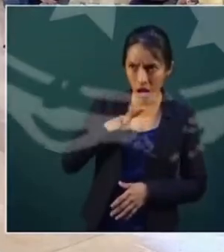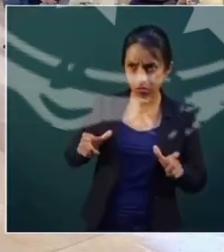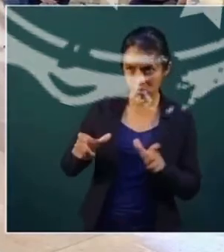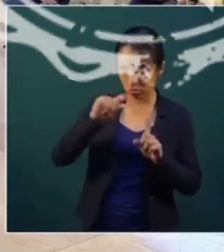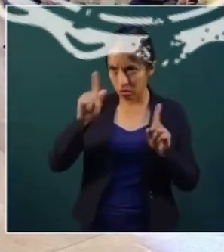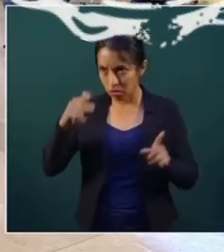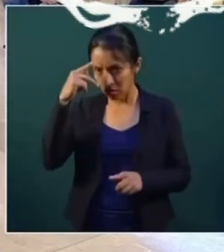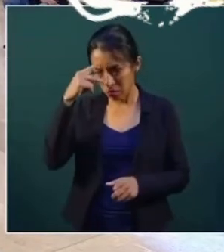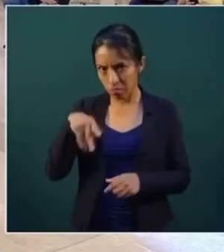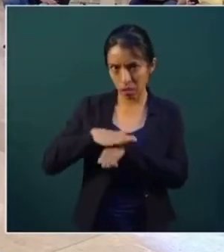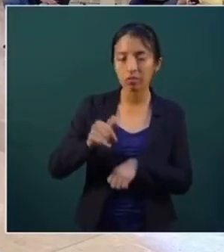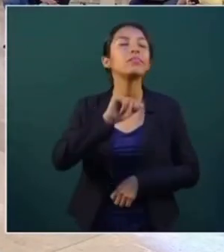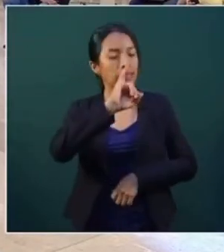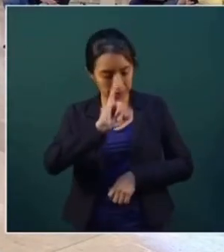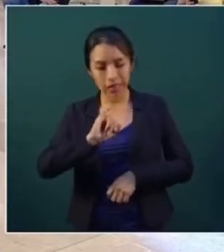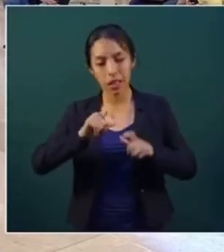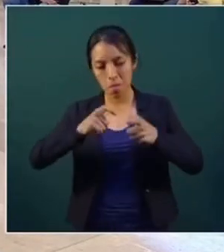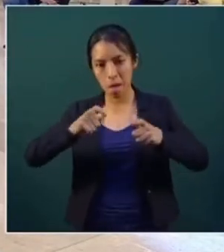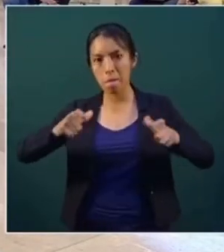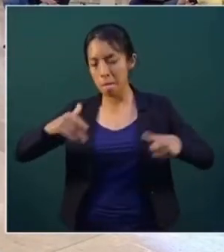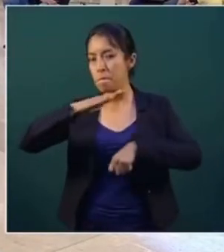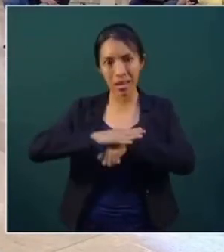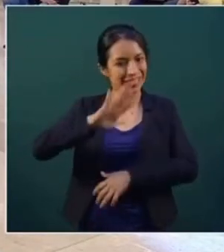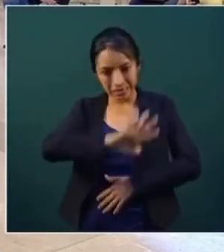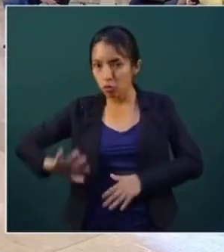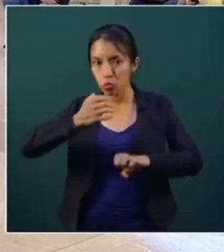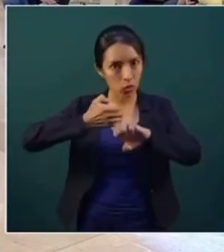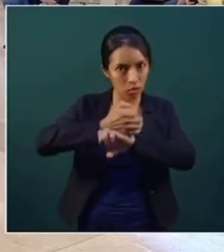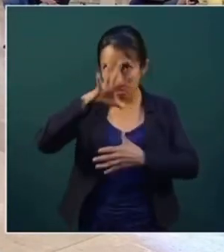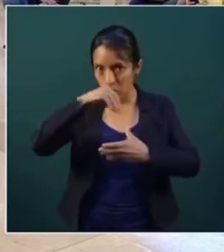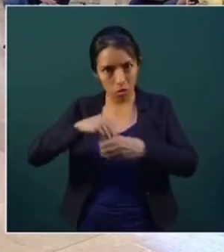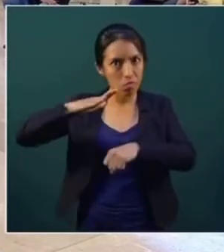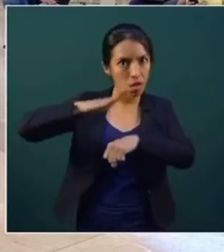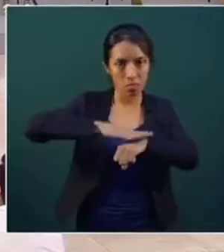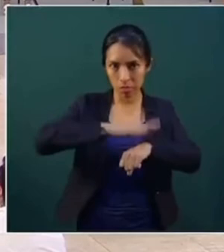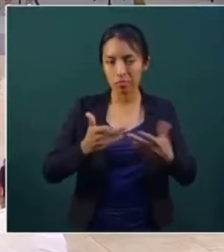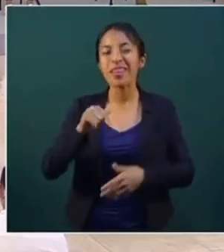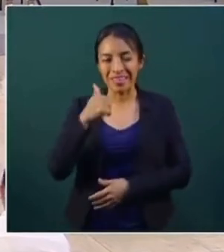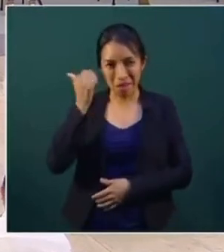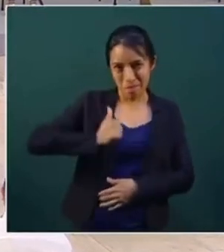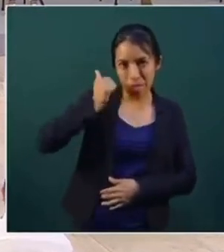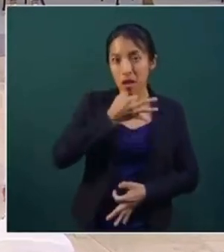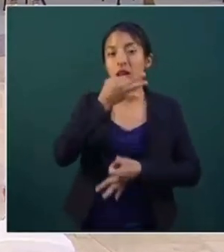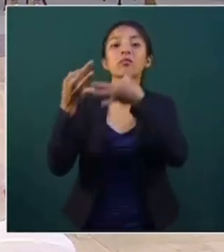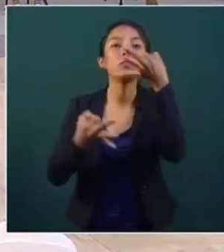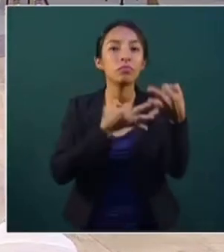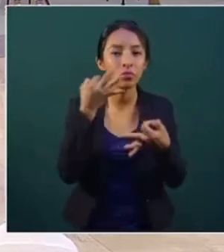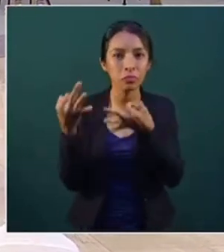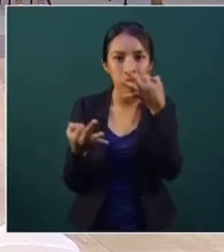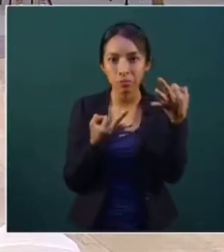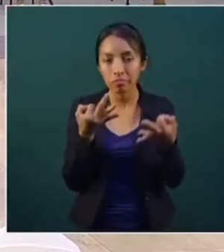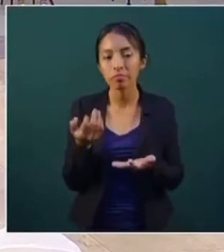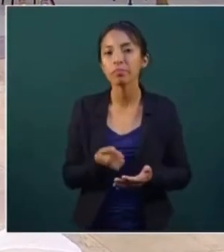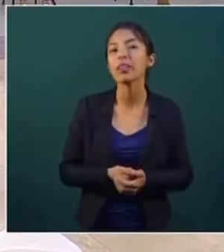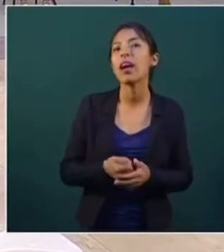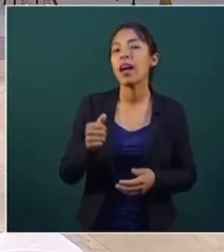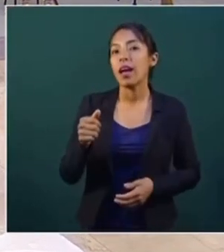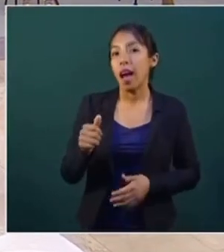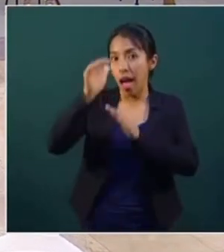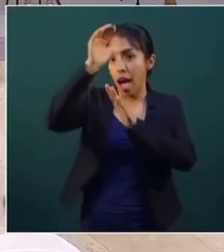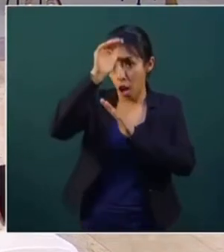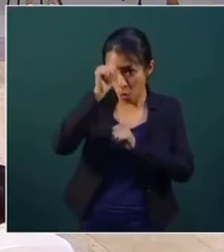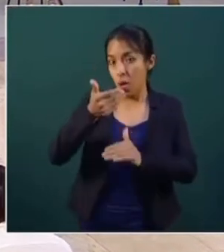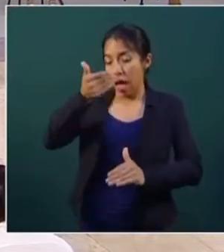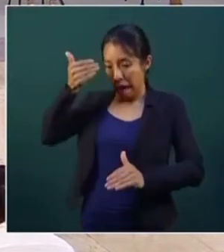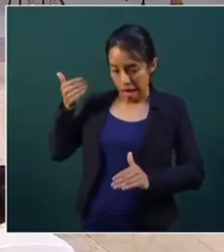Estamos incrementando en todos los estados y quiero aprovechar para informar que se tuvo un acuerdo